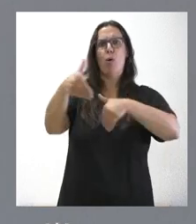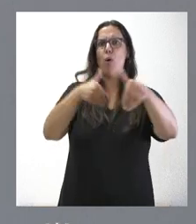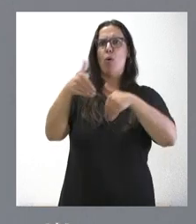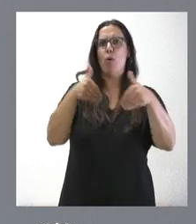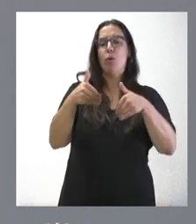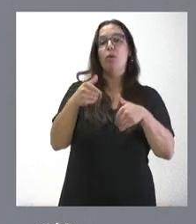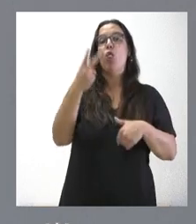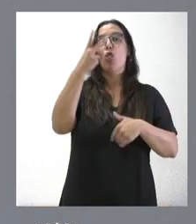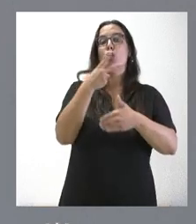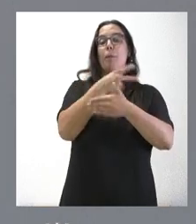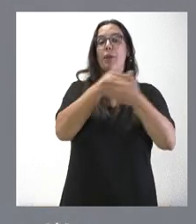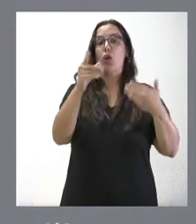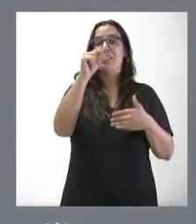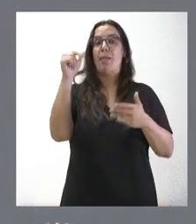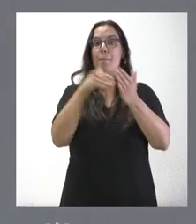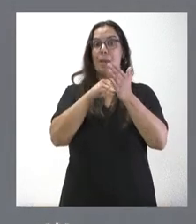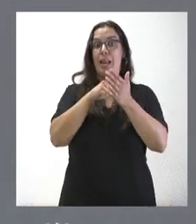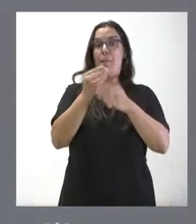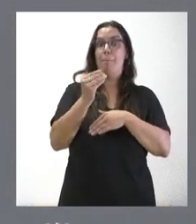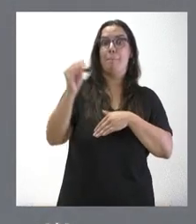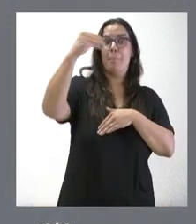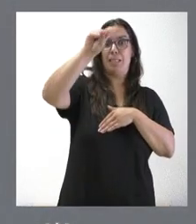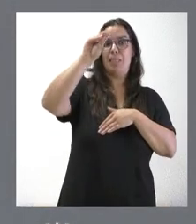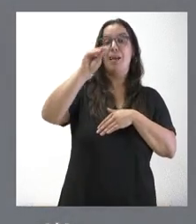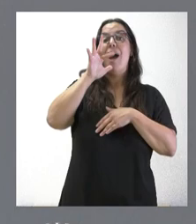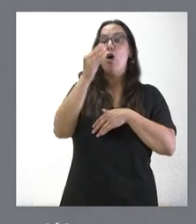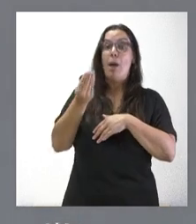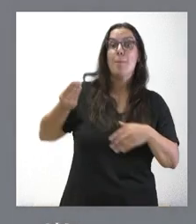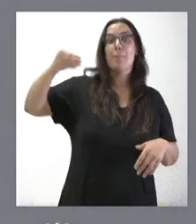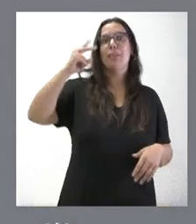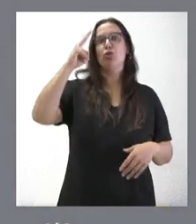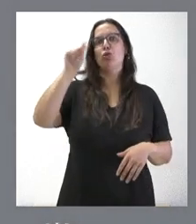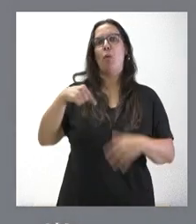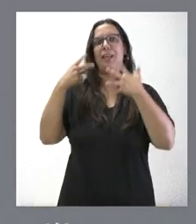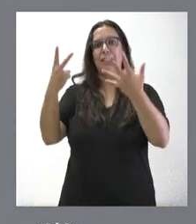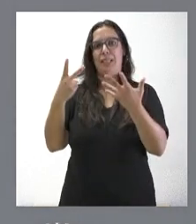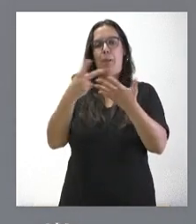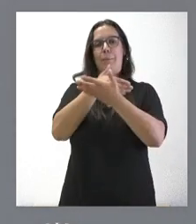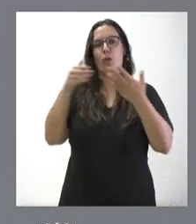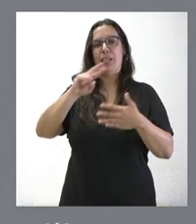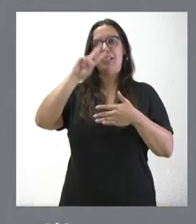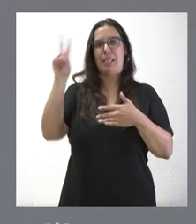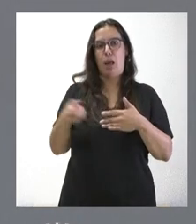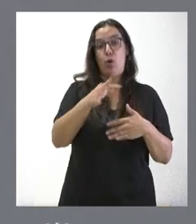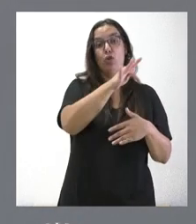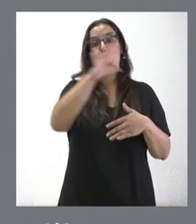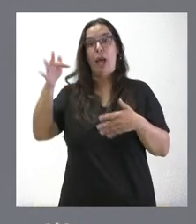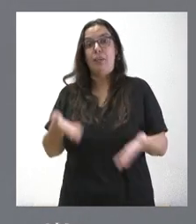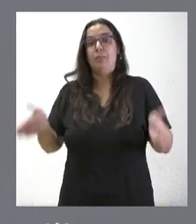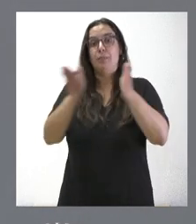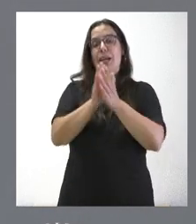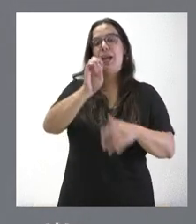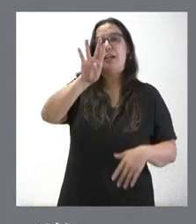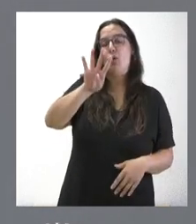2.100.000 euros iniciales y lo que hacemos ahora es añadir 2,7 millones de euros adicionales. En total hablamos de 14